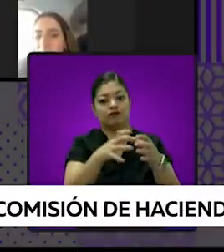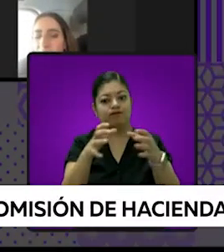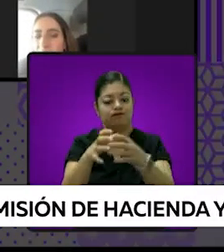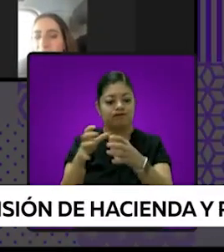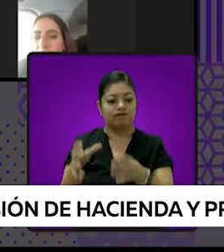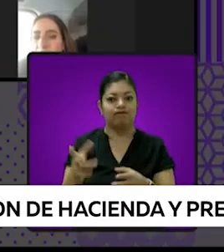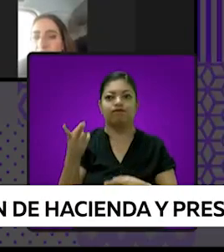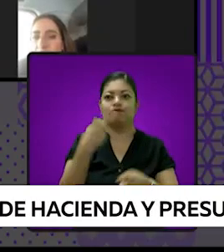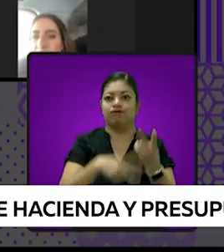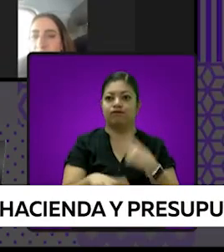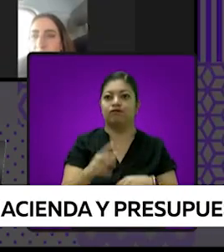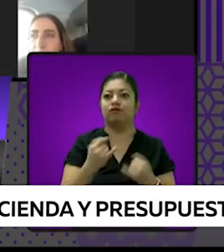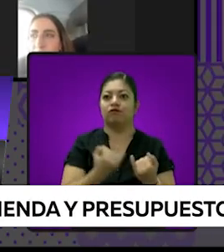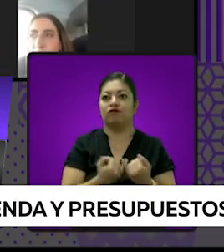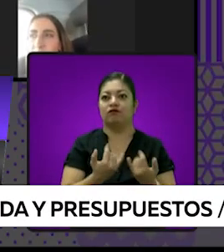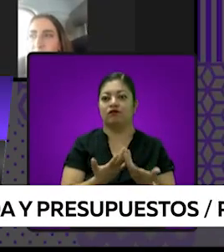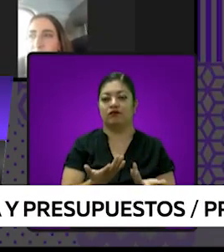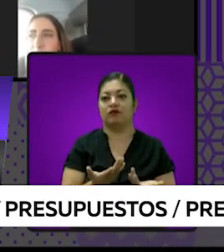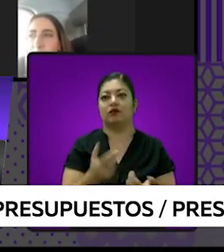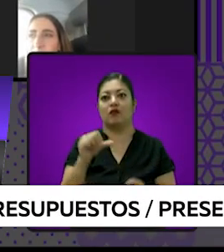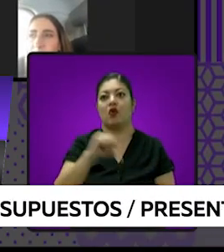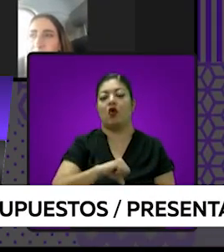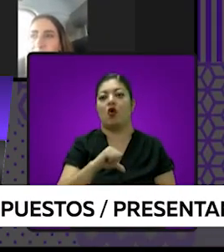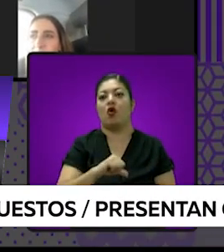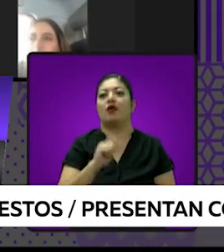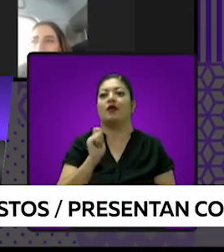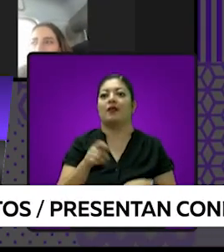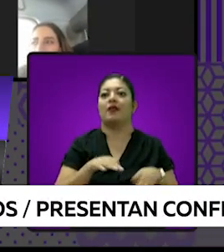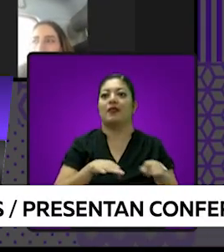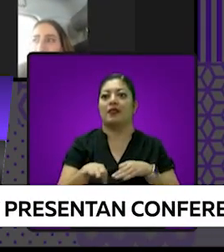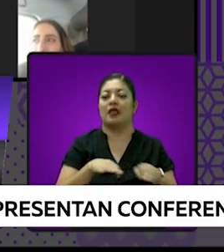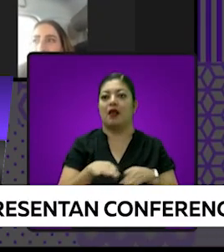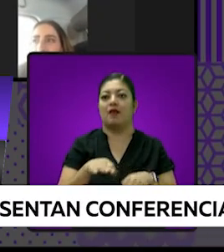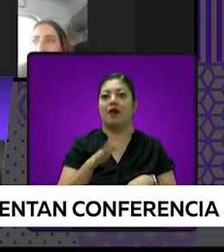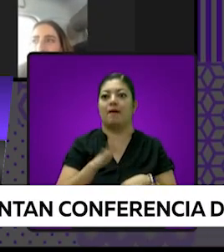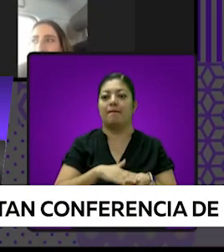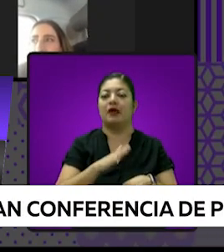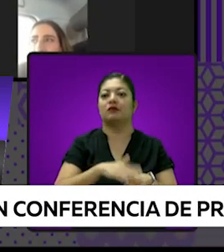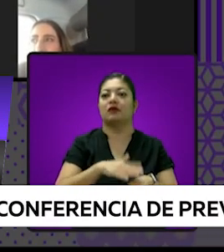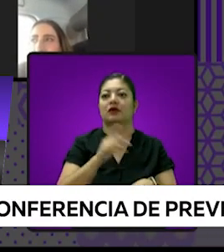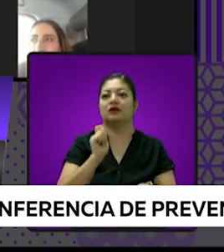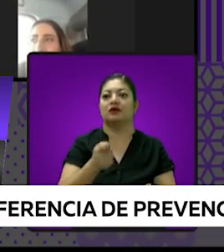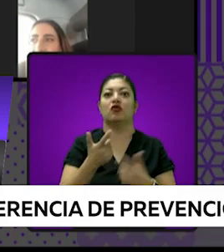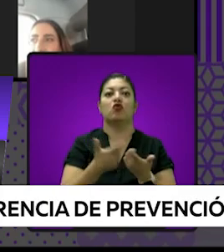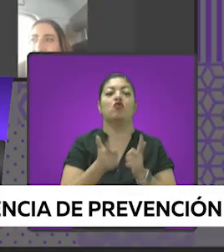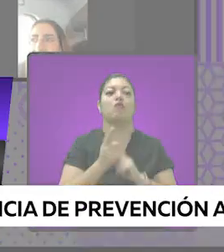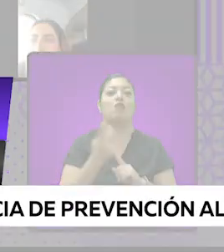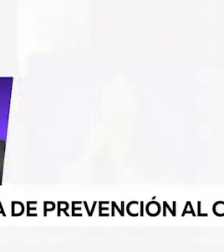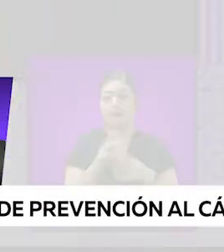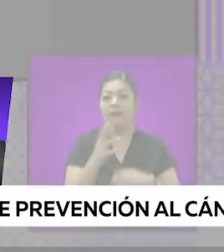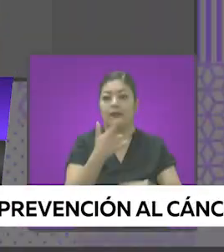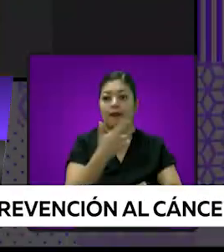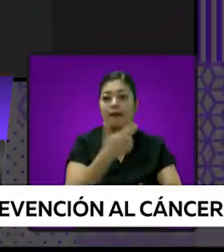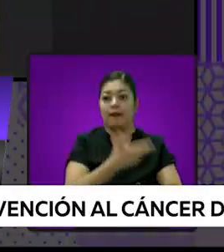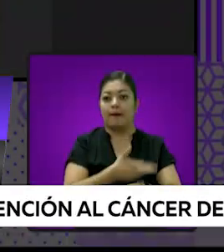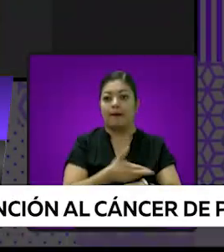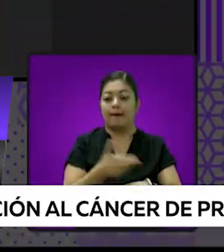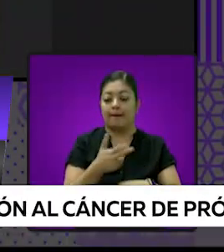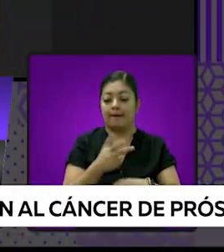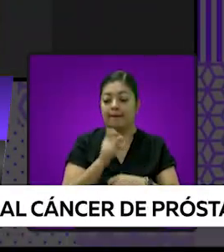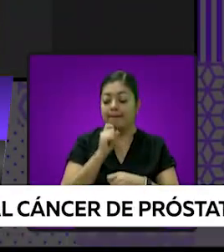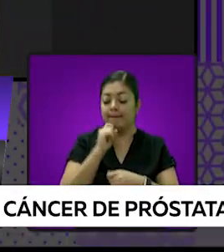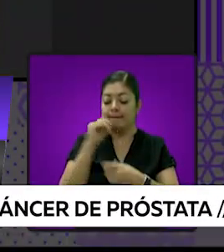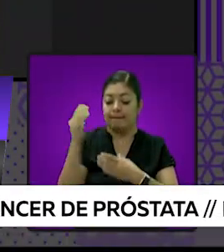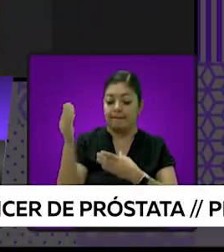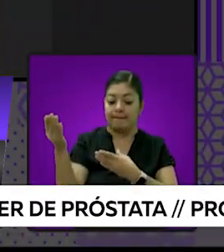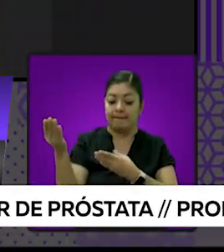En Comisión de Hacienda y Presupuestos, que preside la diputada Claudia Salas, de manera telemática, se aprobó el dictamen de decreto que autoriza que tres